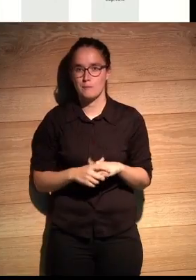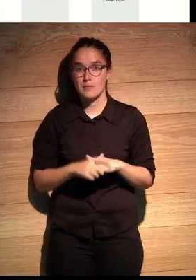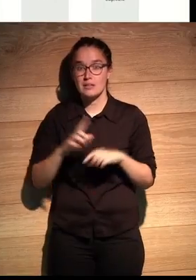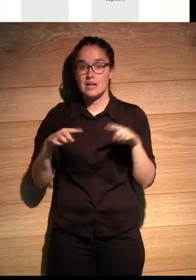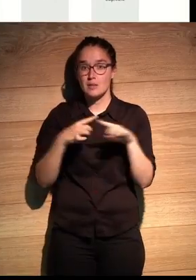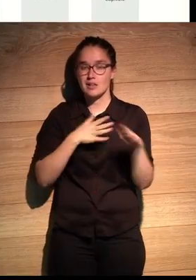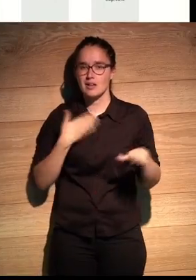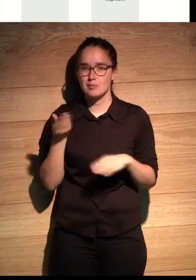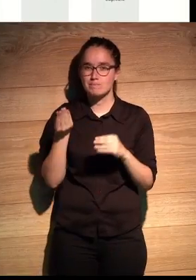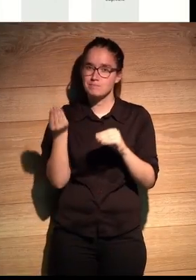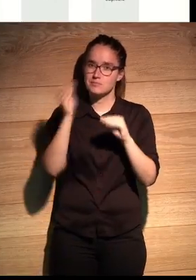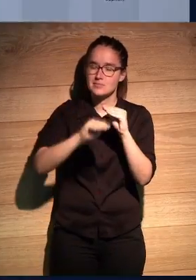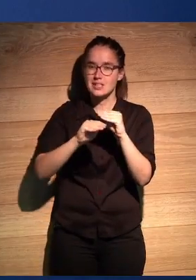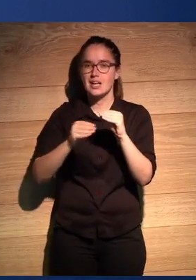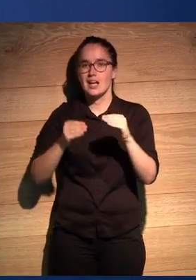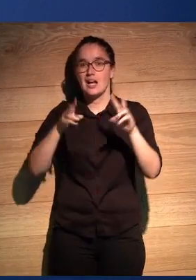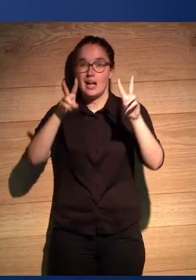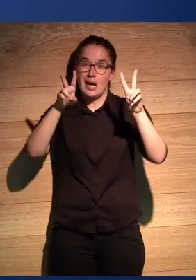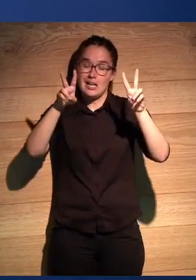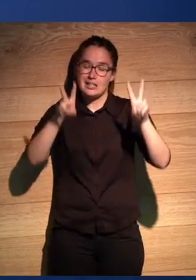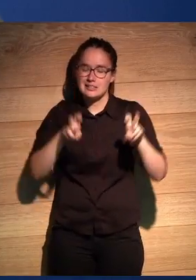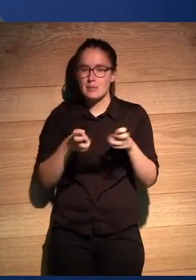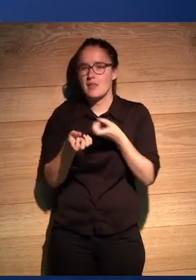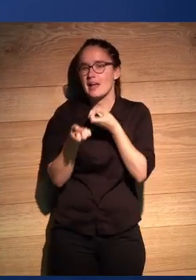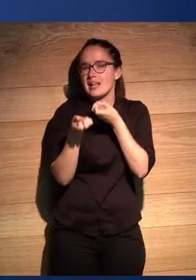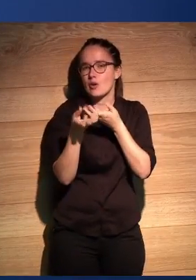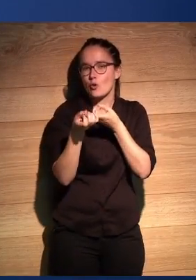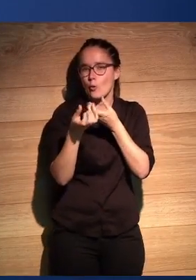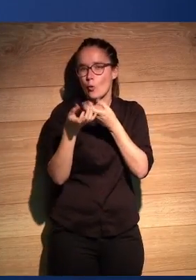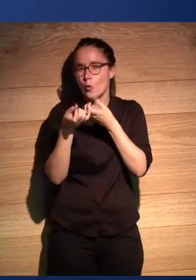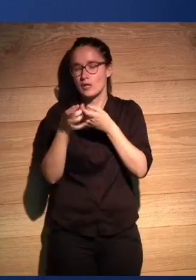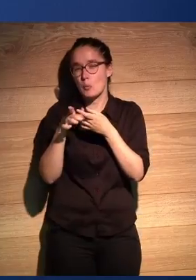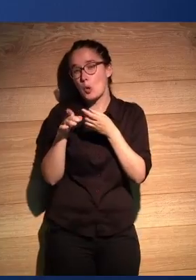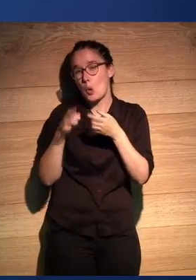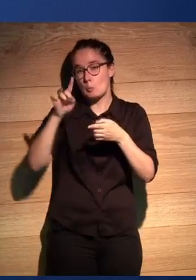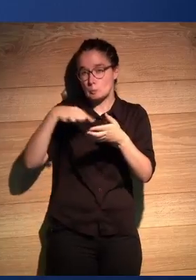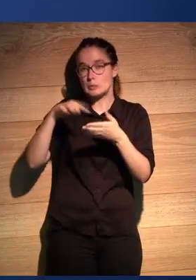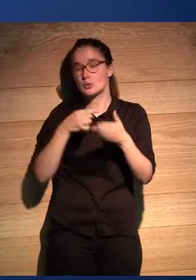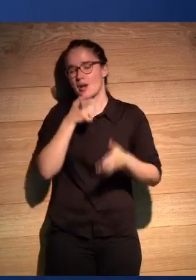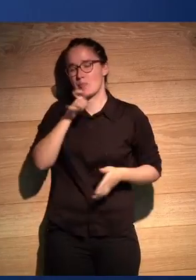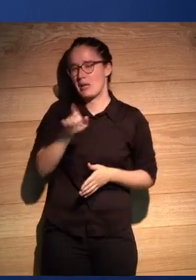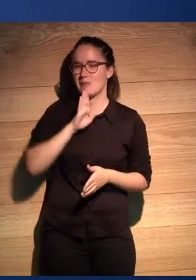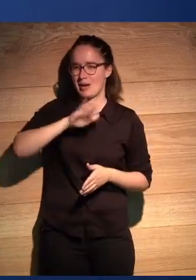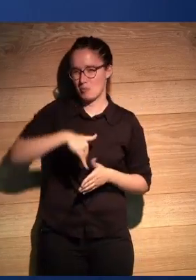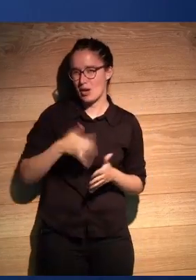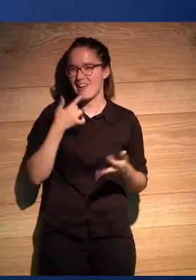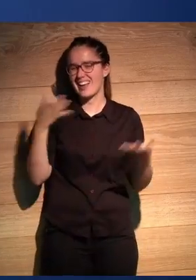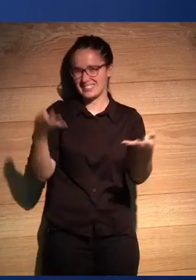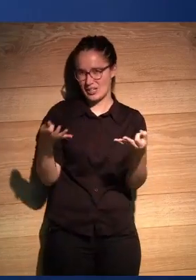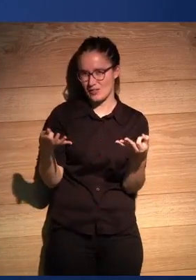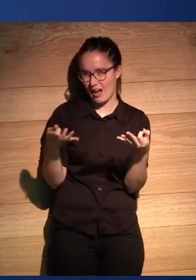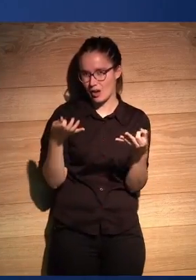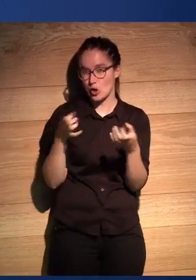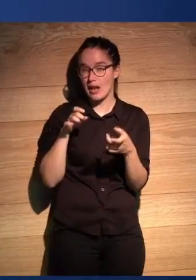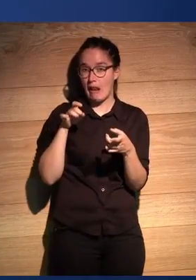Además, quería añadir el tema del scrollytelling, que es un poco una palabra de estas molonas, pero básicamente viene a decir que con